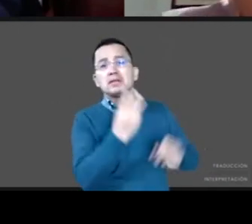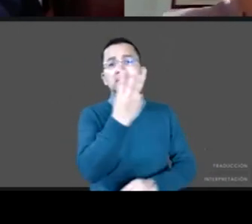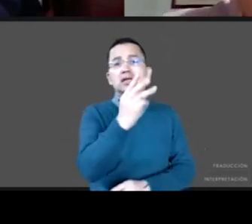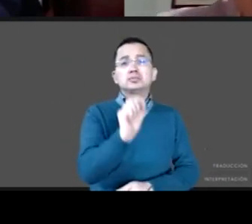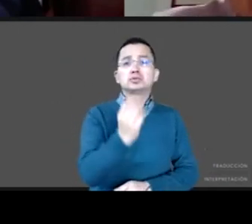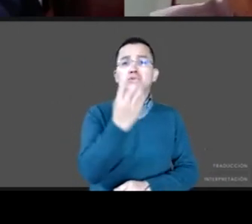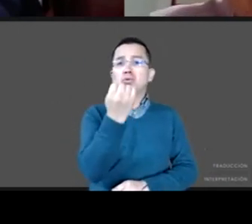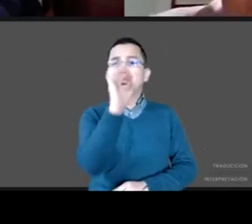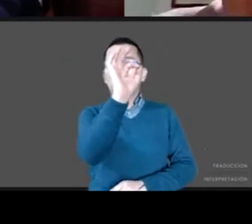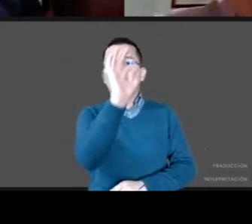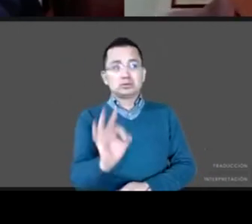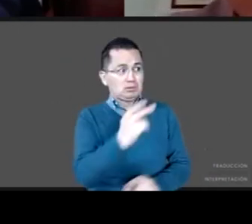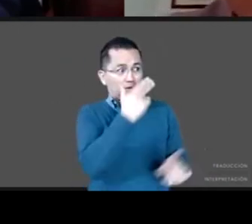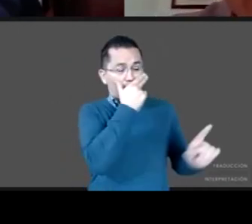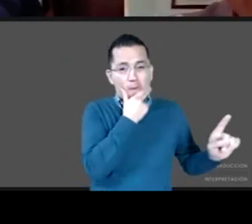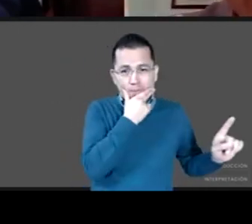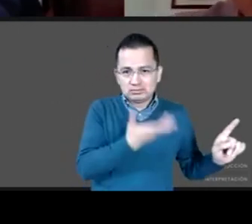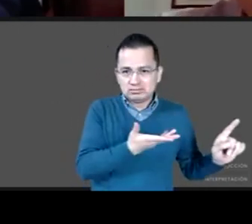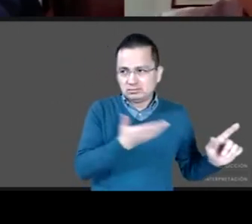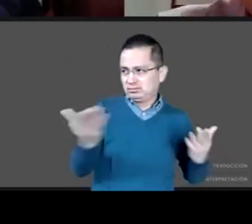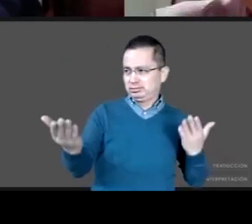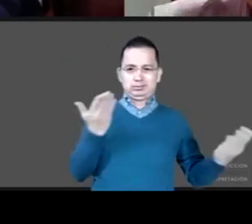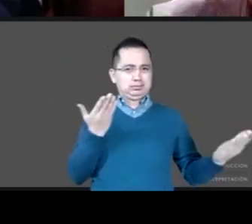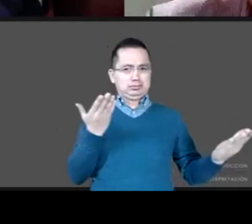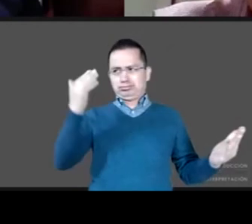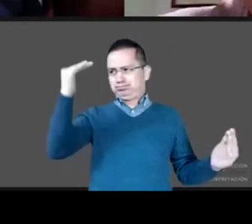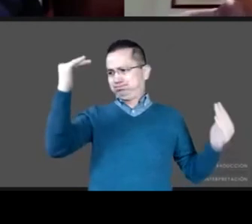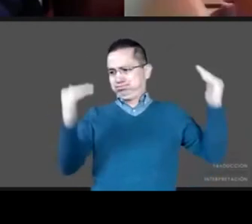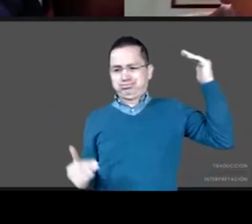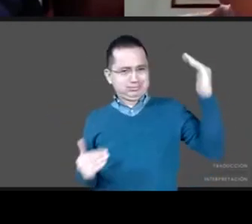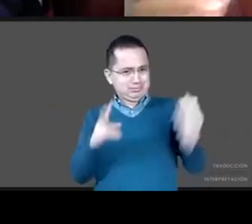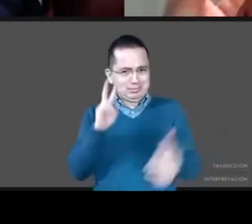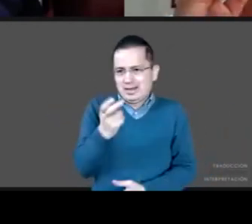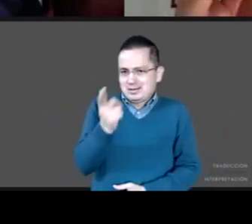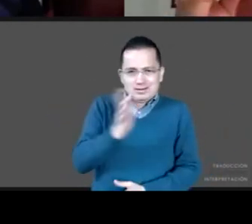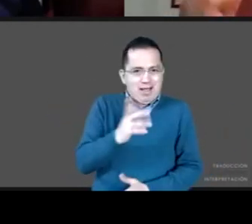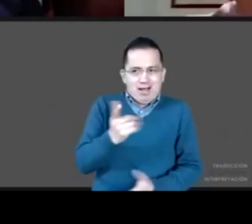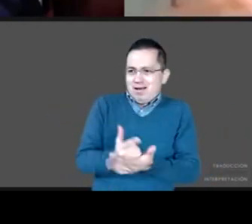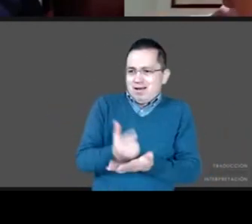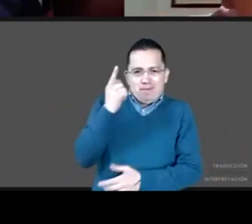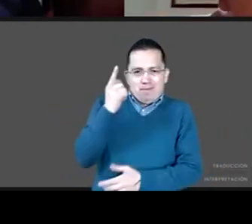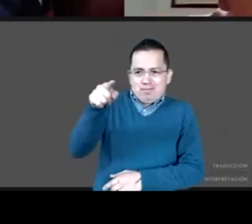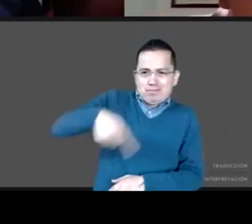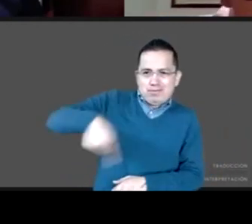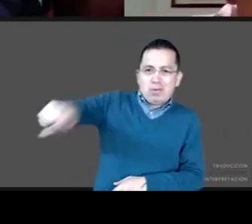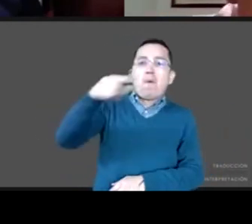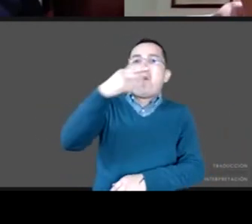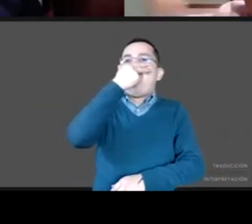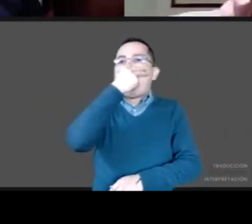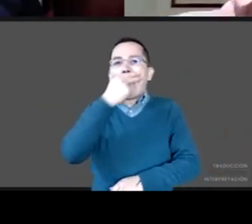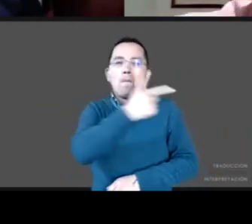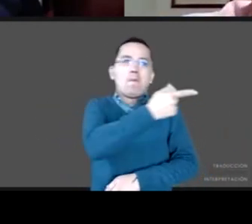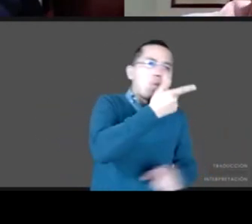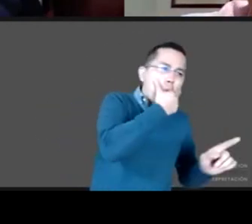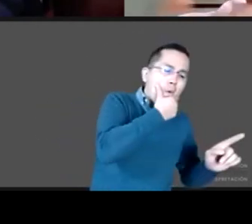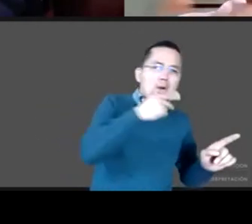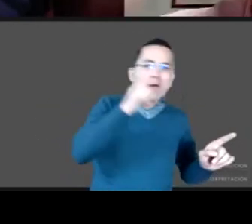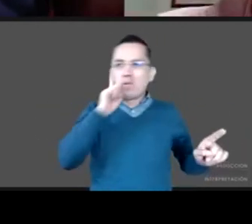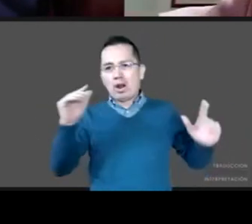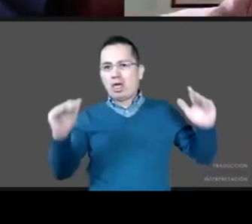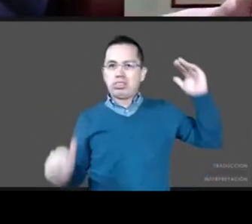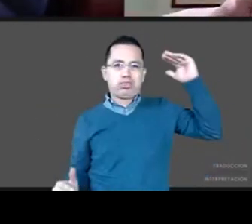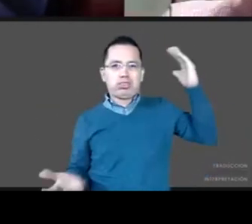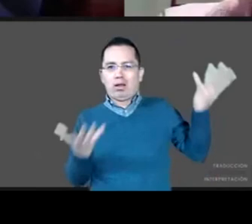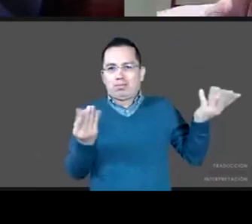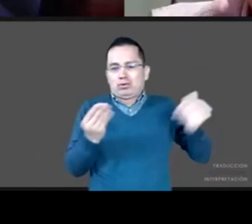con ese dato se dice muchísimo sobre estas brechas, tanto hombres y mujeres, población indígena, no indígena,